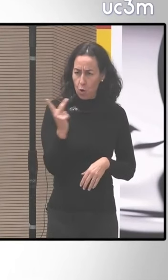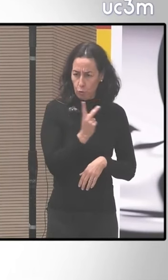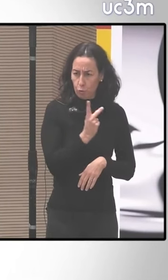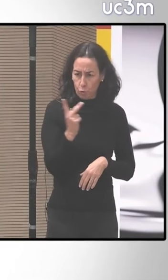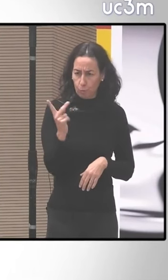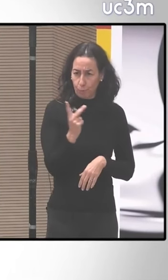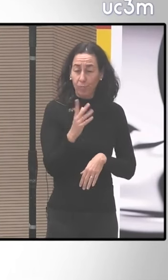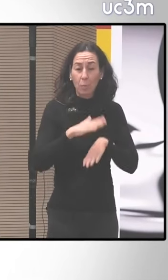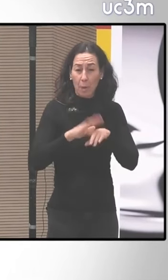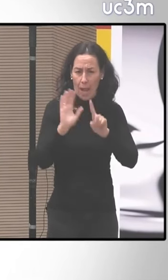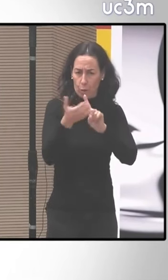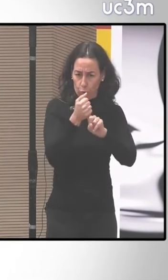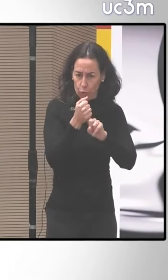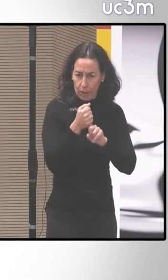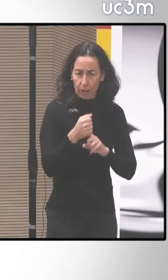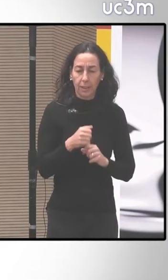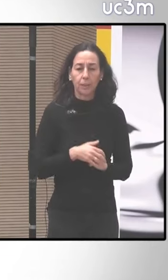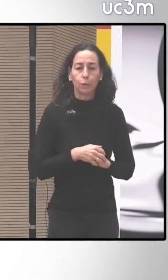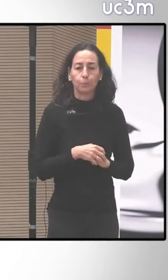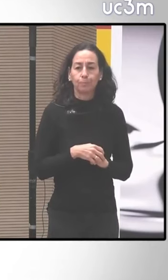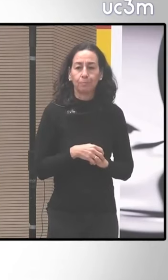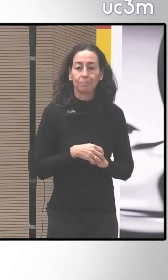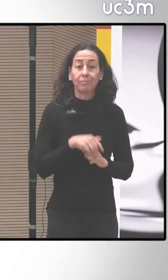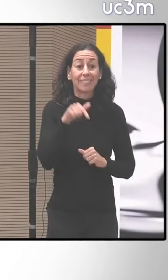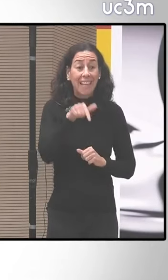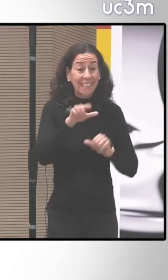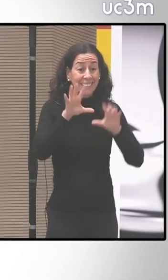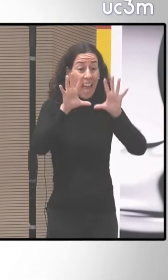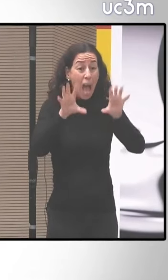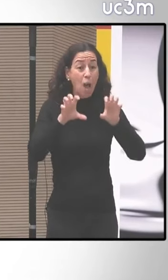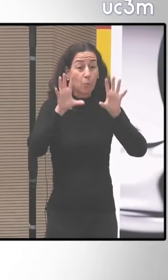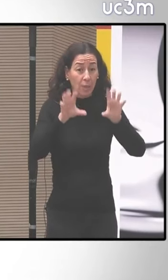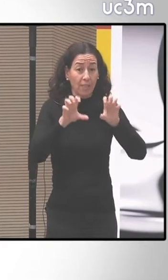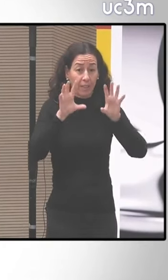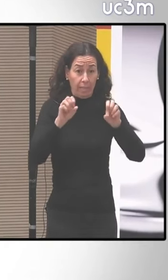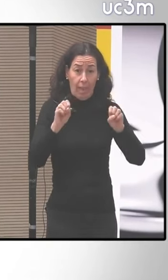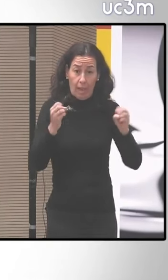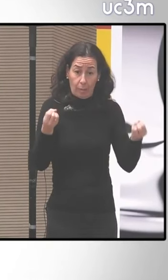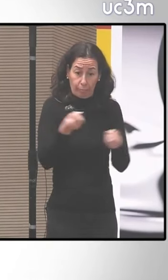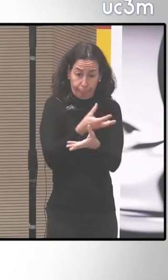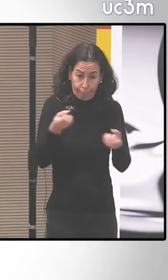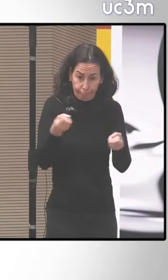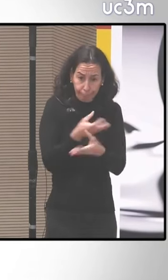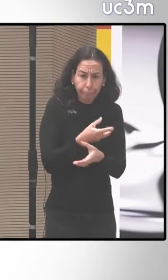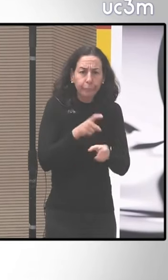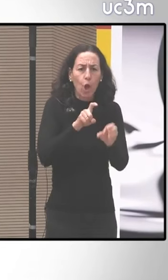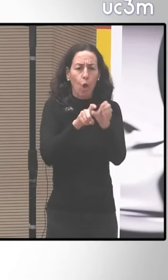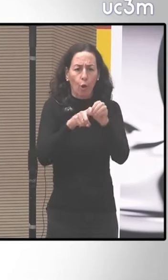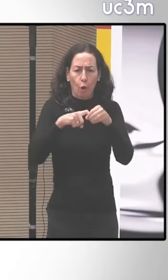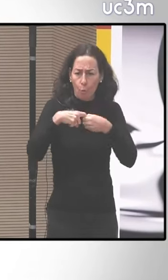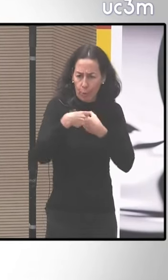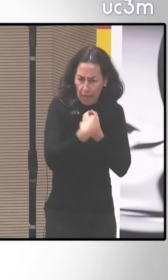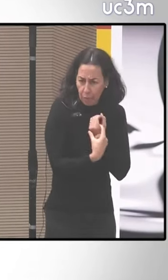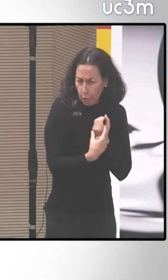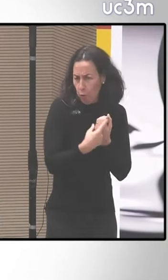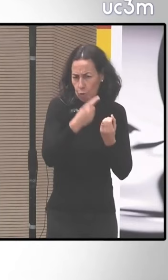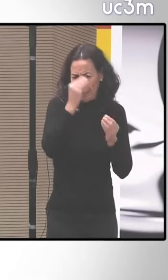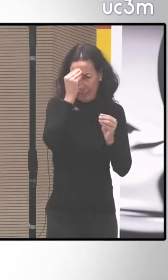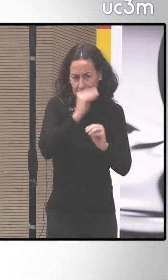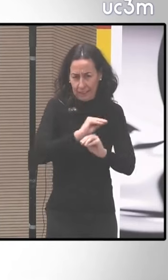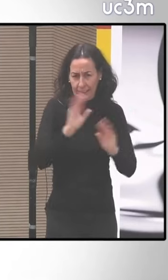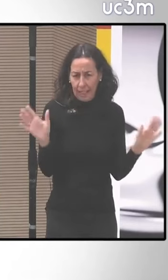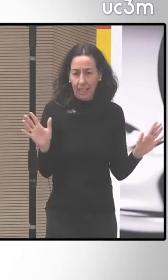lograrlo ahí obviamente este aprendizaje mutuo es central la cooperación también por supuesto